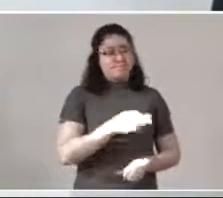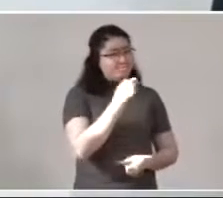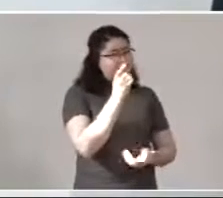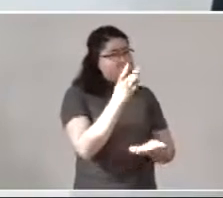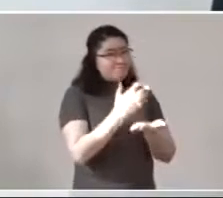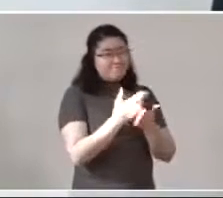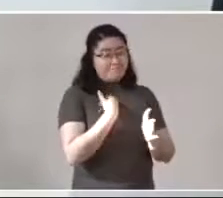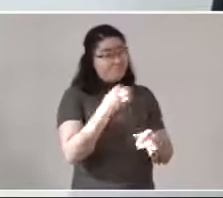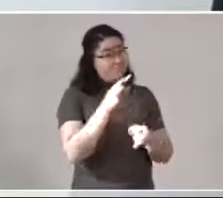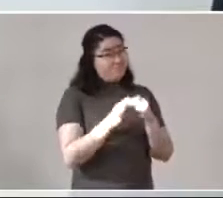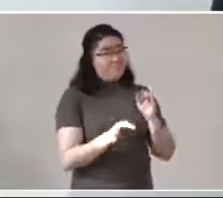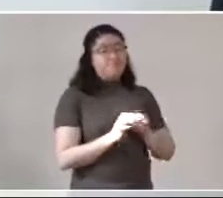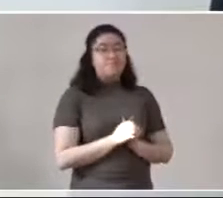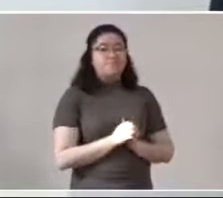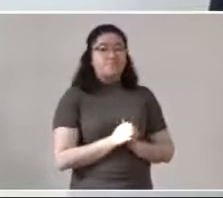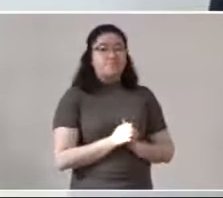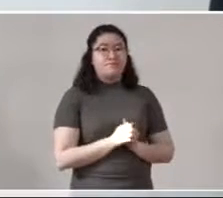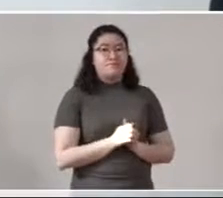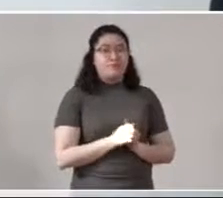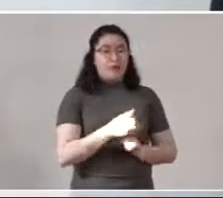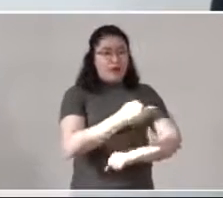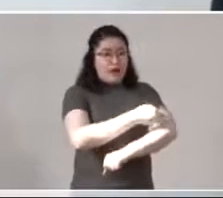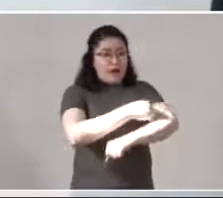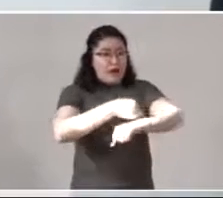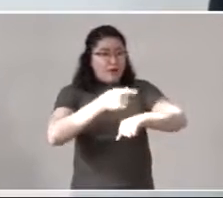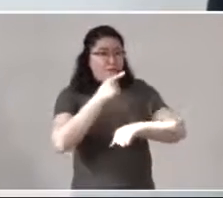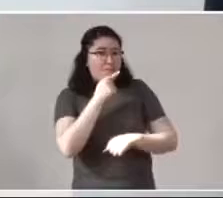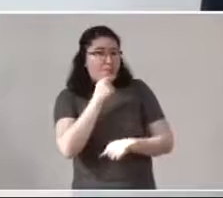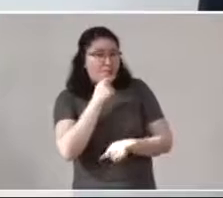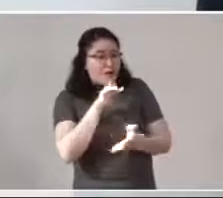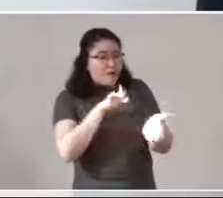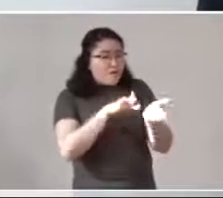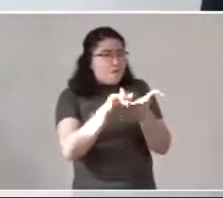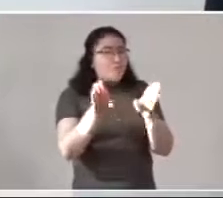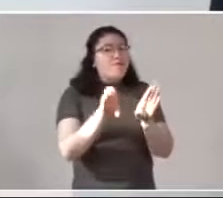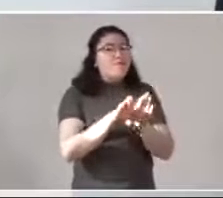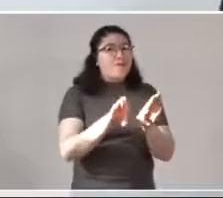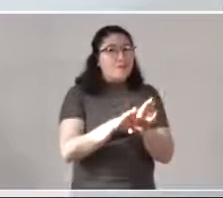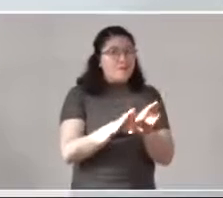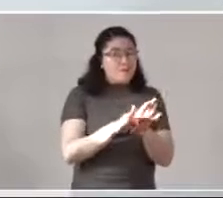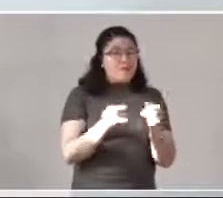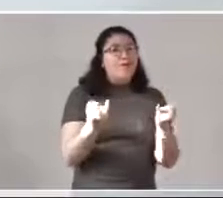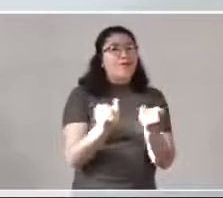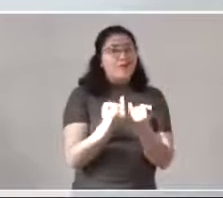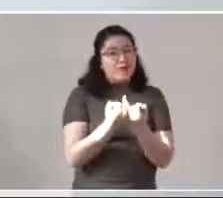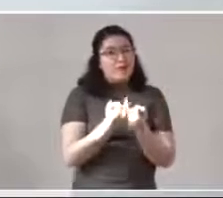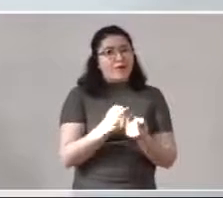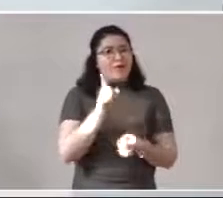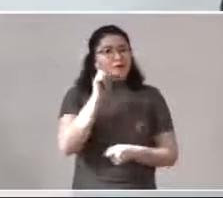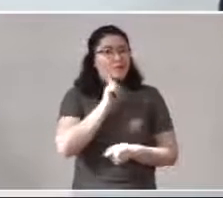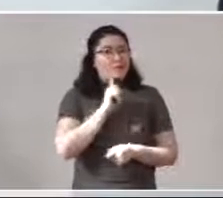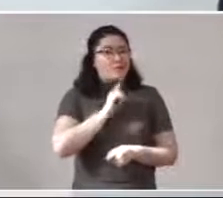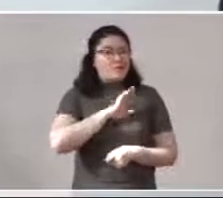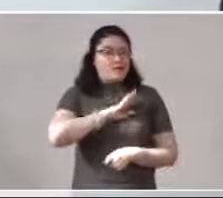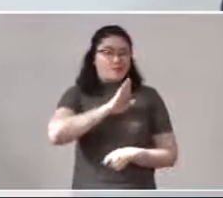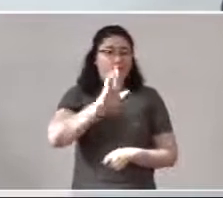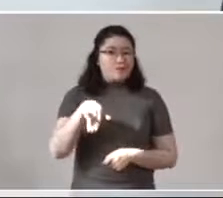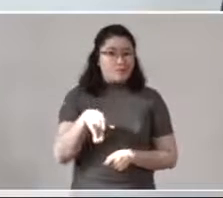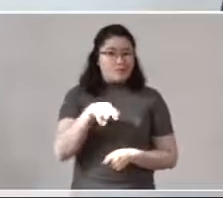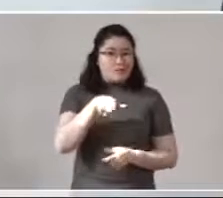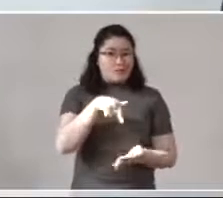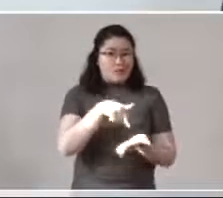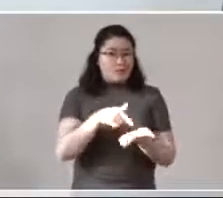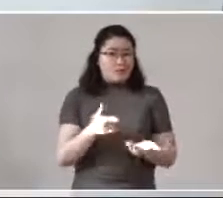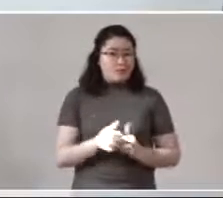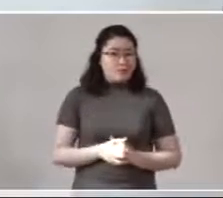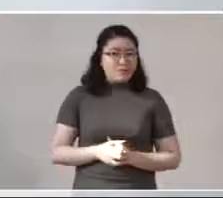de mi parte, ¿cómo se va a apoyar a las familias de los policías fallecidos y también de esta mujer que perdió la vida en el